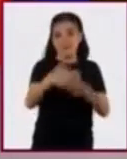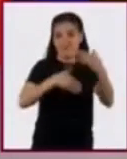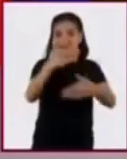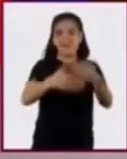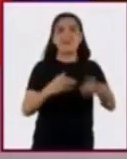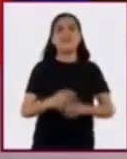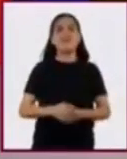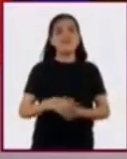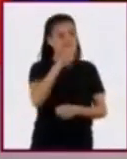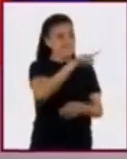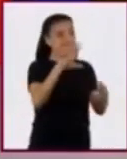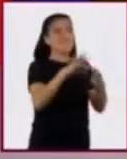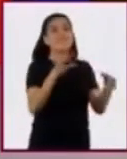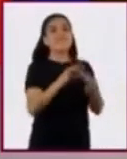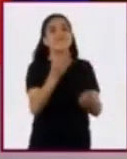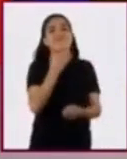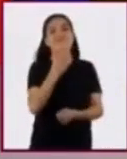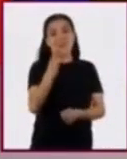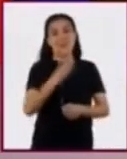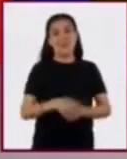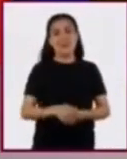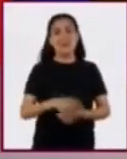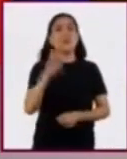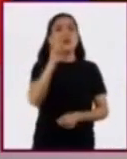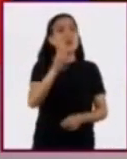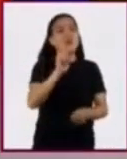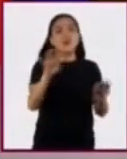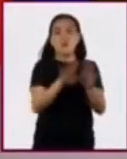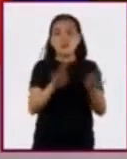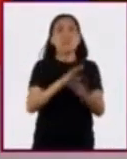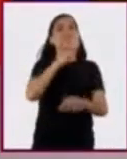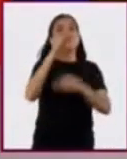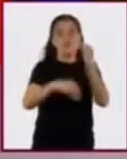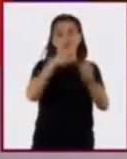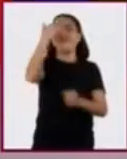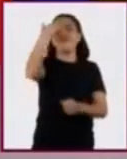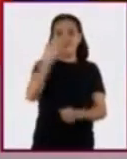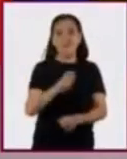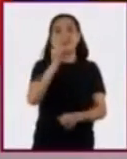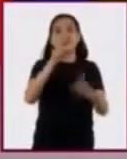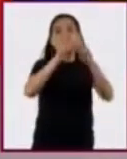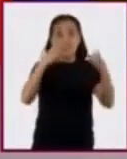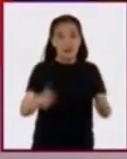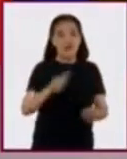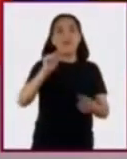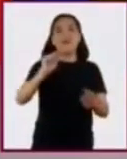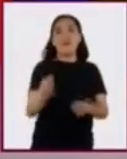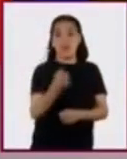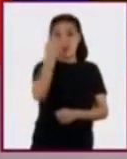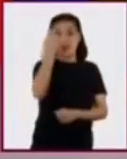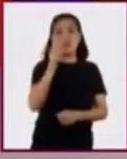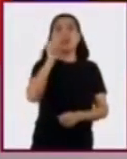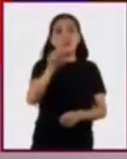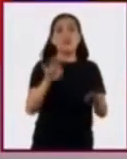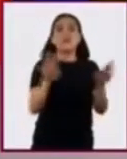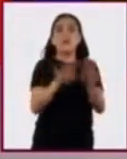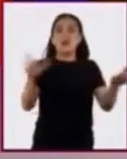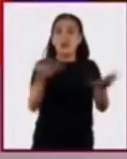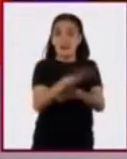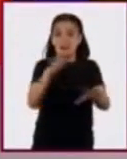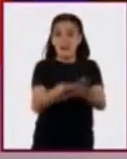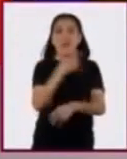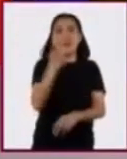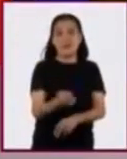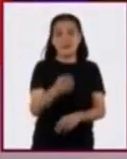¡Qué buena explicación, Diana! Tiene toda la razón respecto al desarrollo tecnológico y los cambios que van